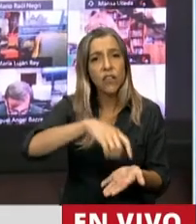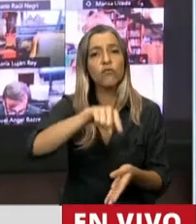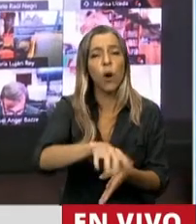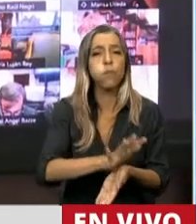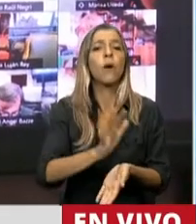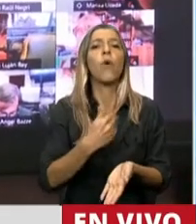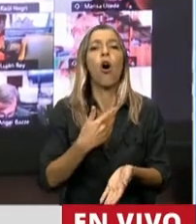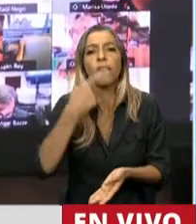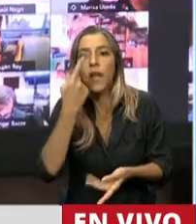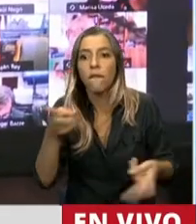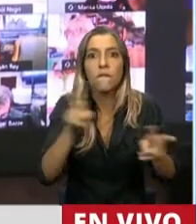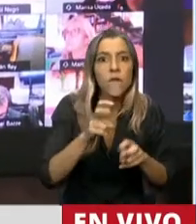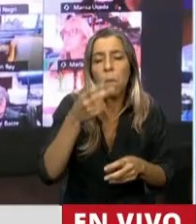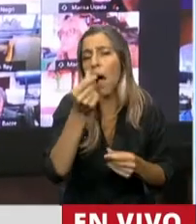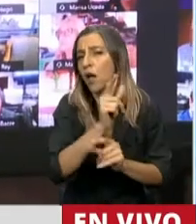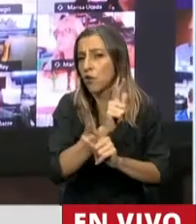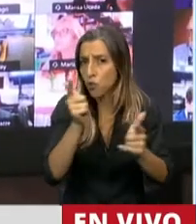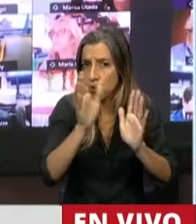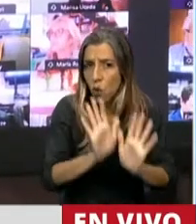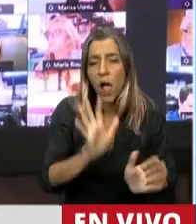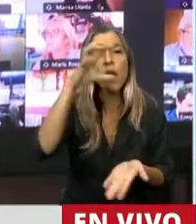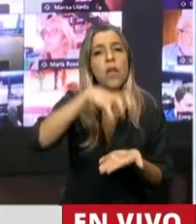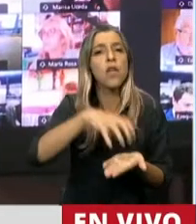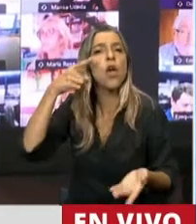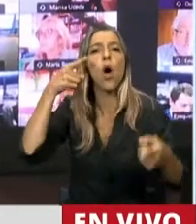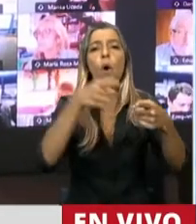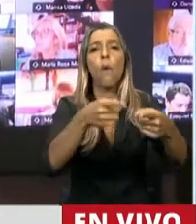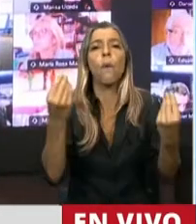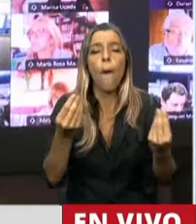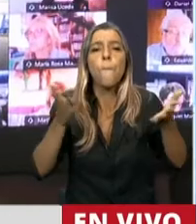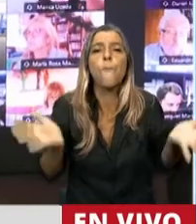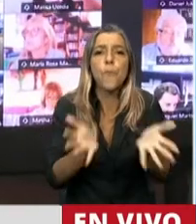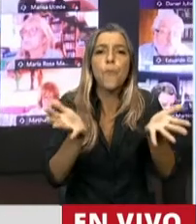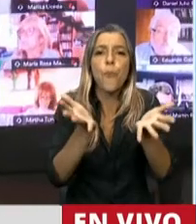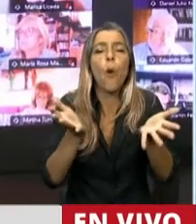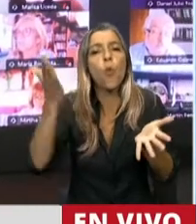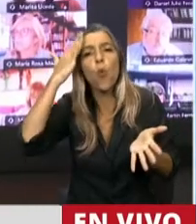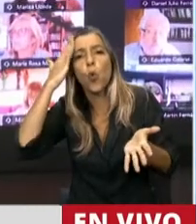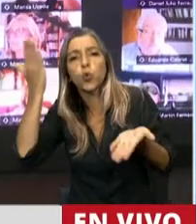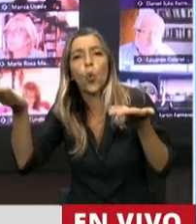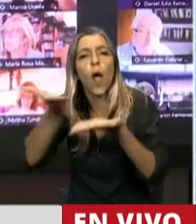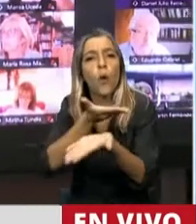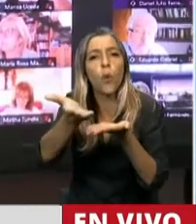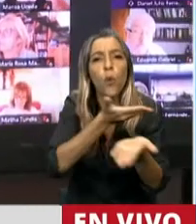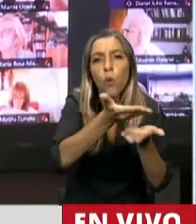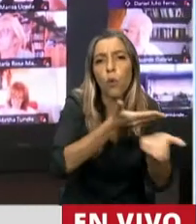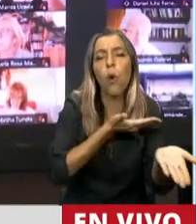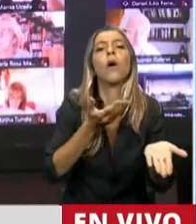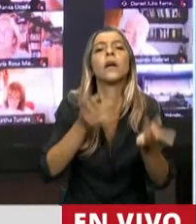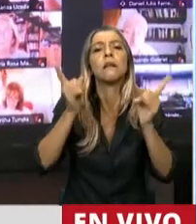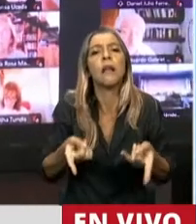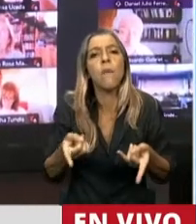de lucro. El objetivo de ese centro, señor Presidente, será promover el intercambio cultural y la cooperación entre los dos